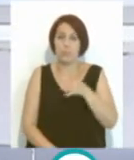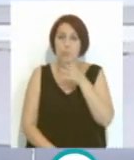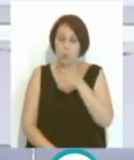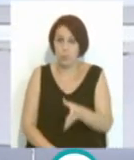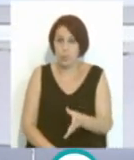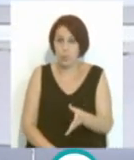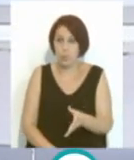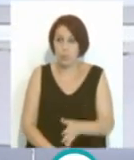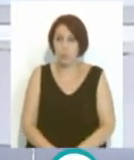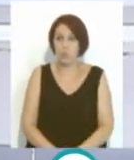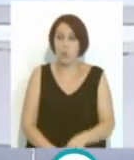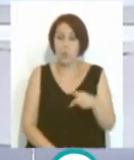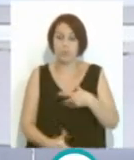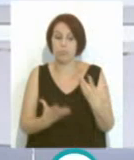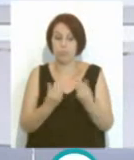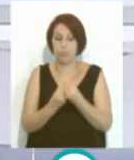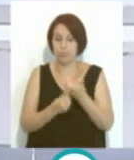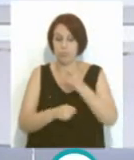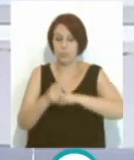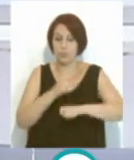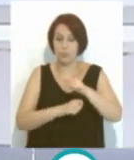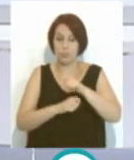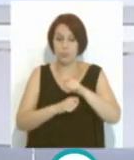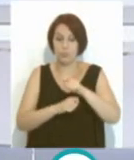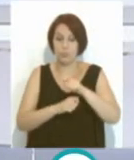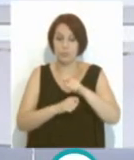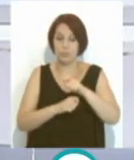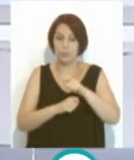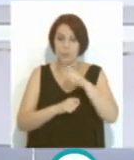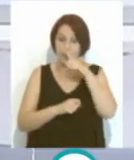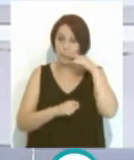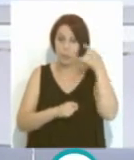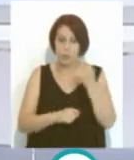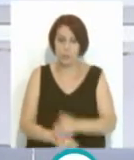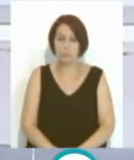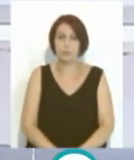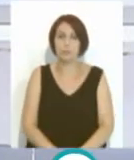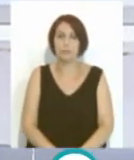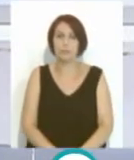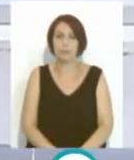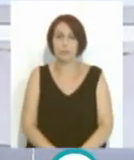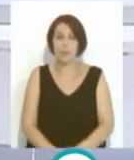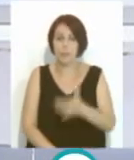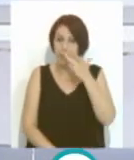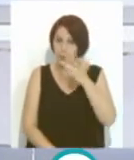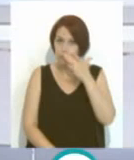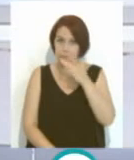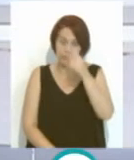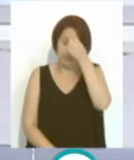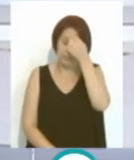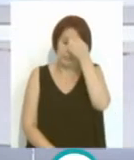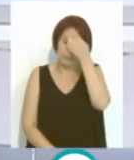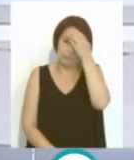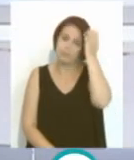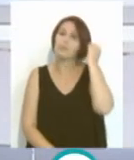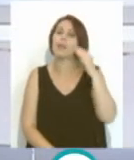de estar hoy con la peña, el bigote amarillo, el bigote